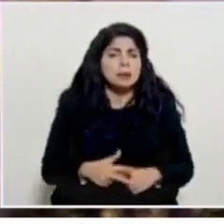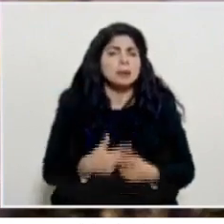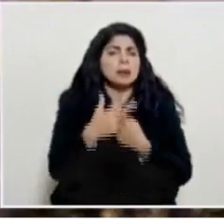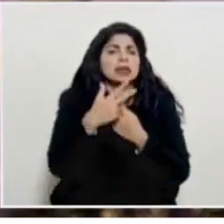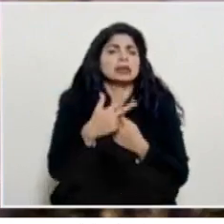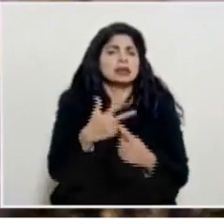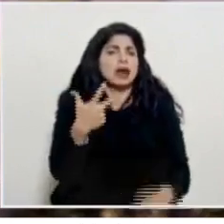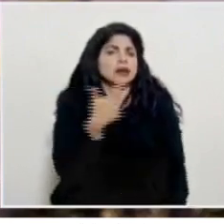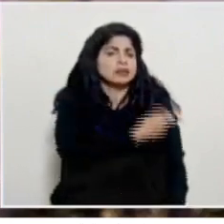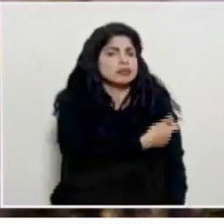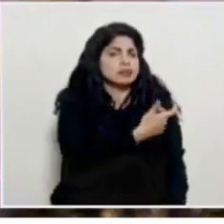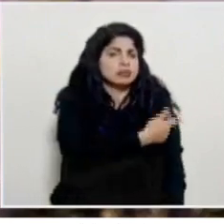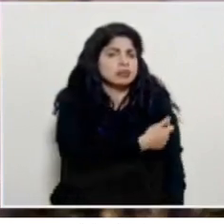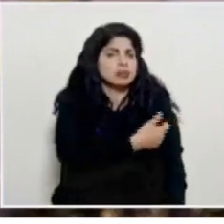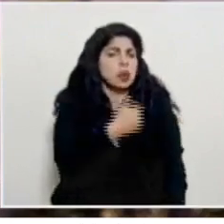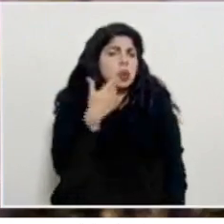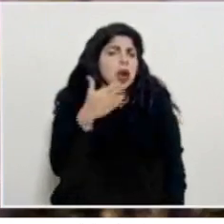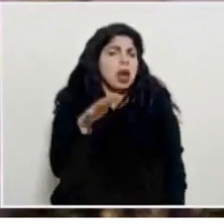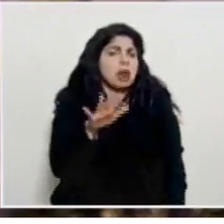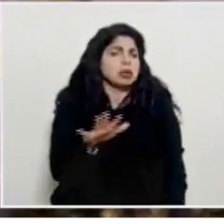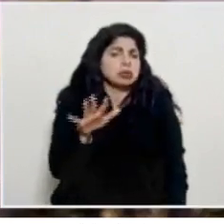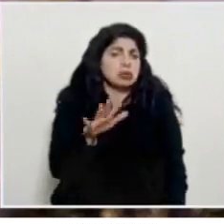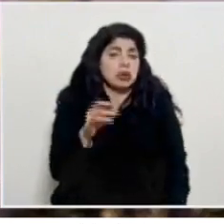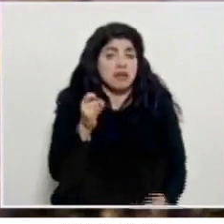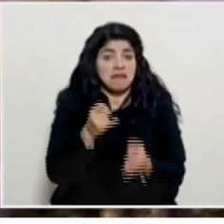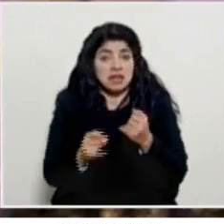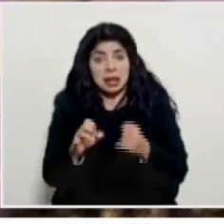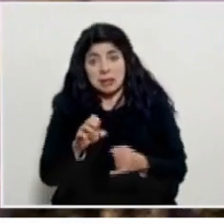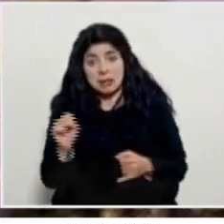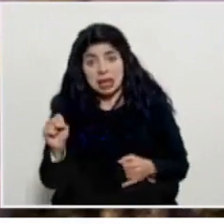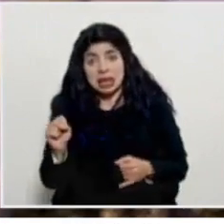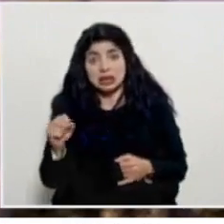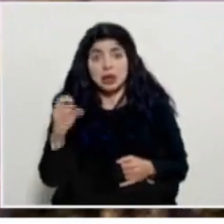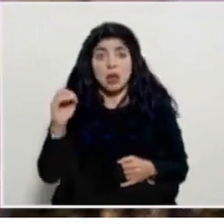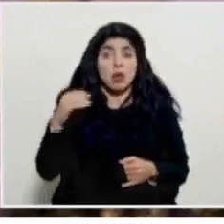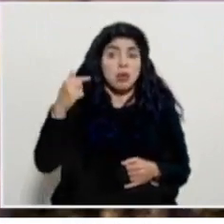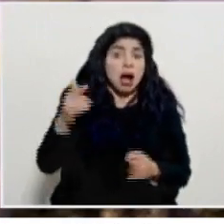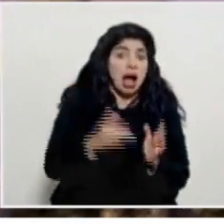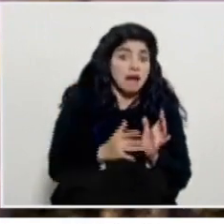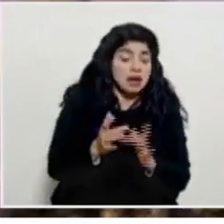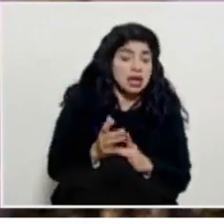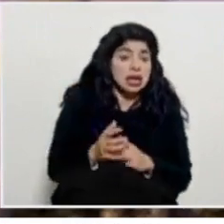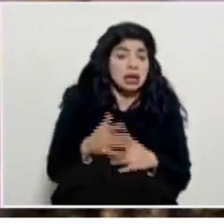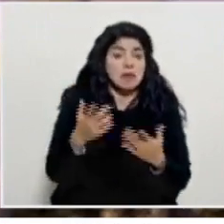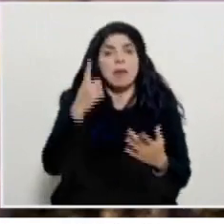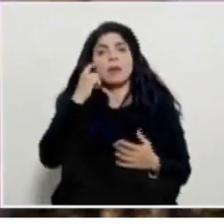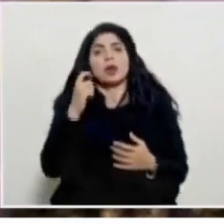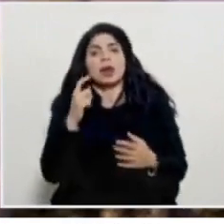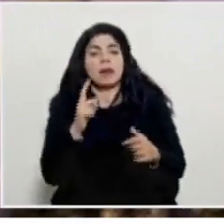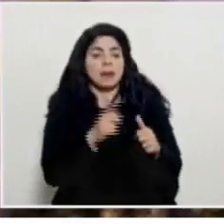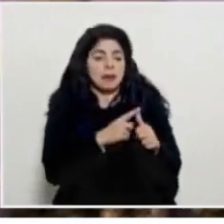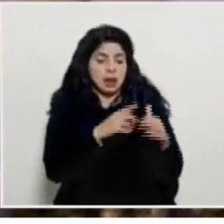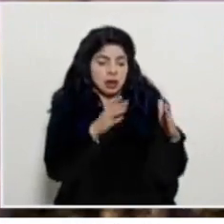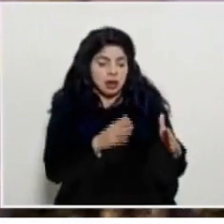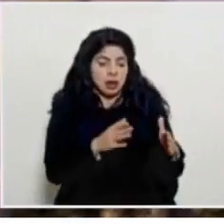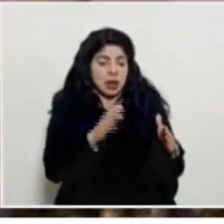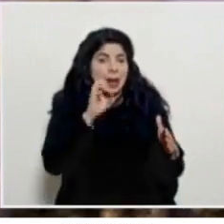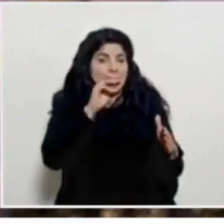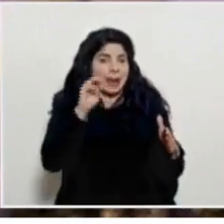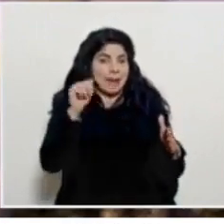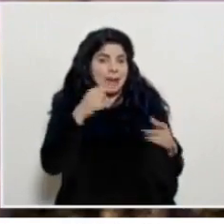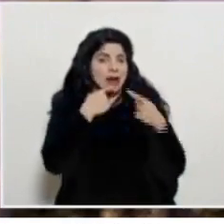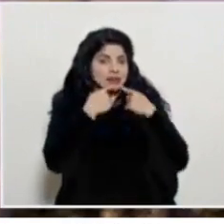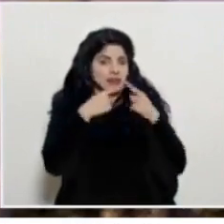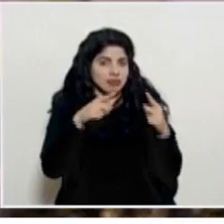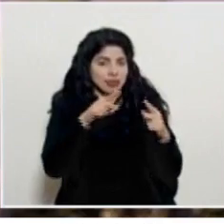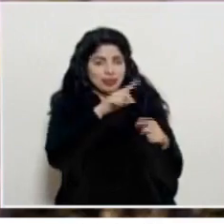aplicar para cuando calculan ustedes si va a ser para finales de mes queda para abril porque una cosa va a ser el pronunciamiento de la EMA y la